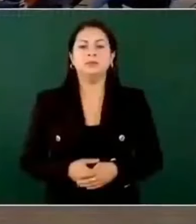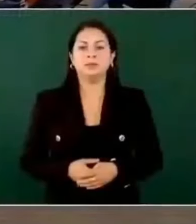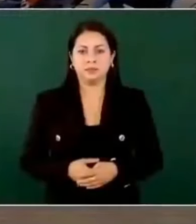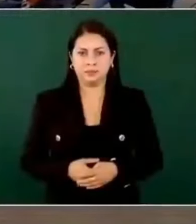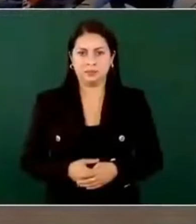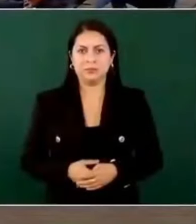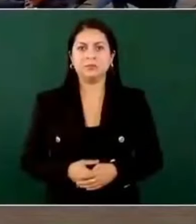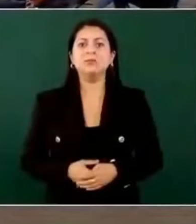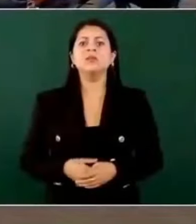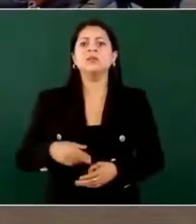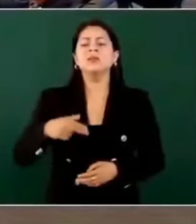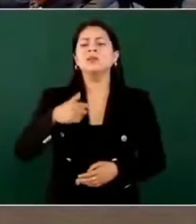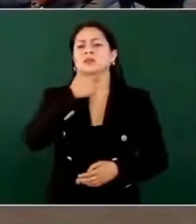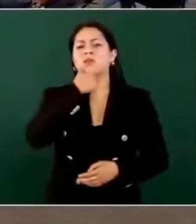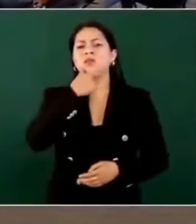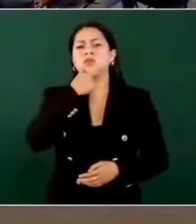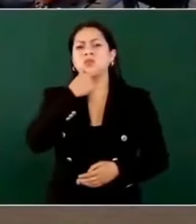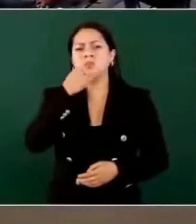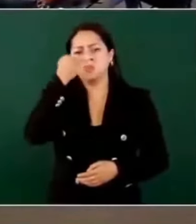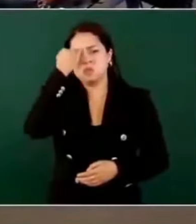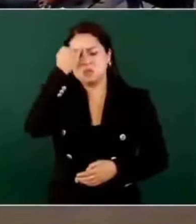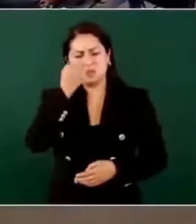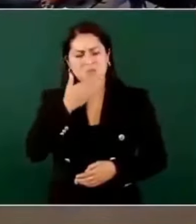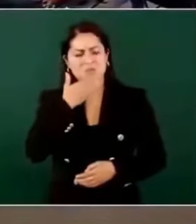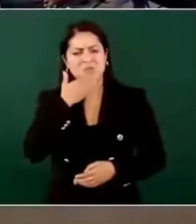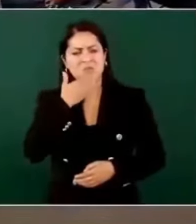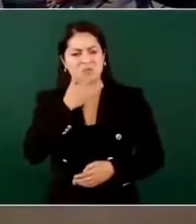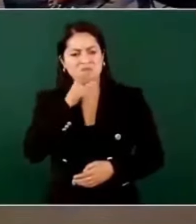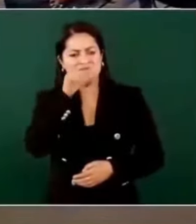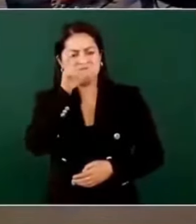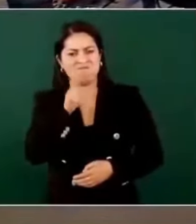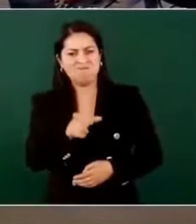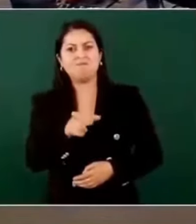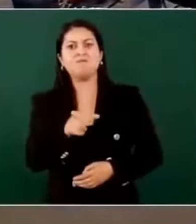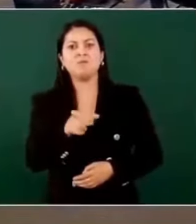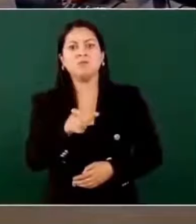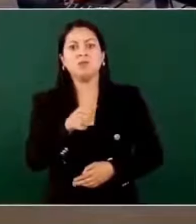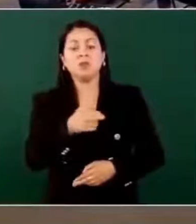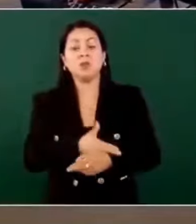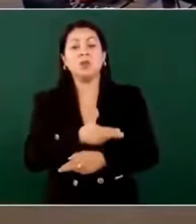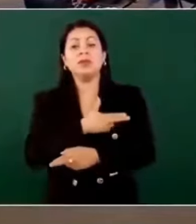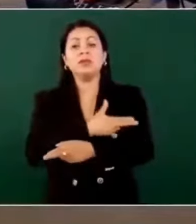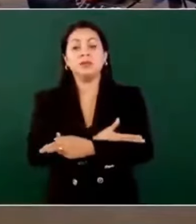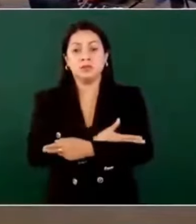es un hombre con convicciones, con ideales, honesto.